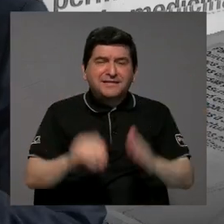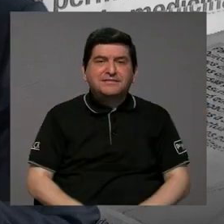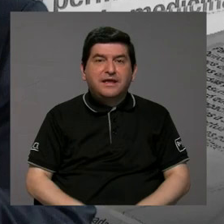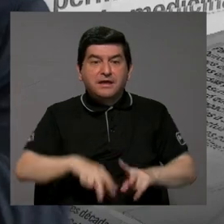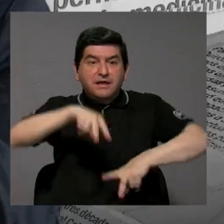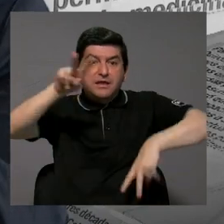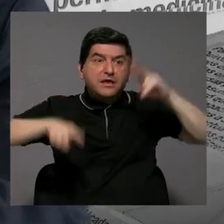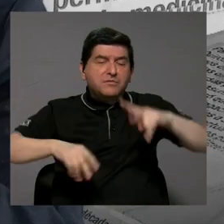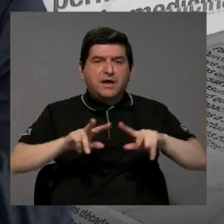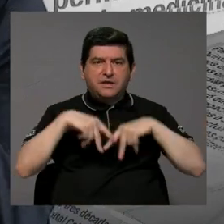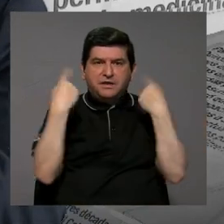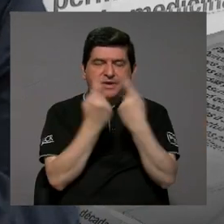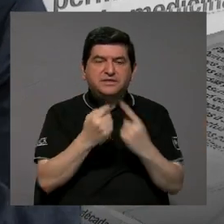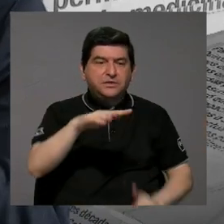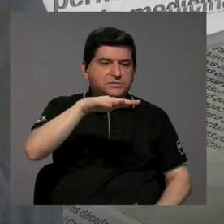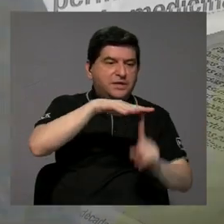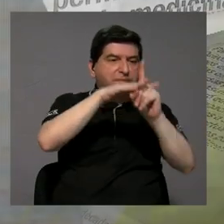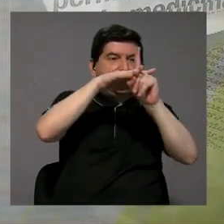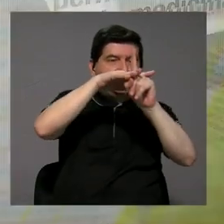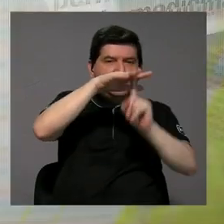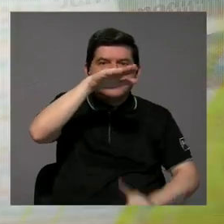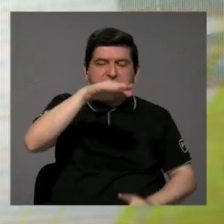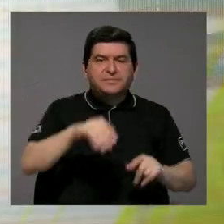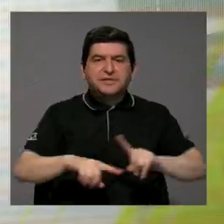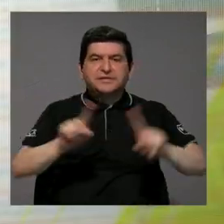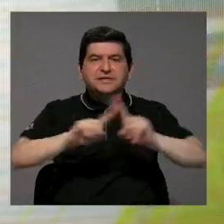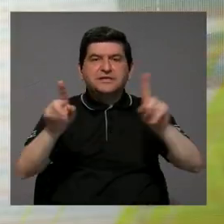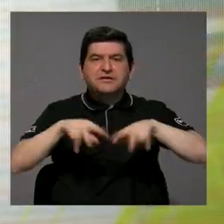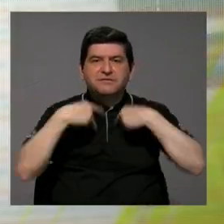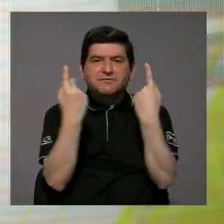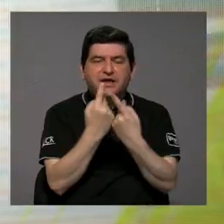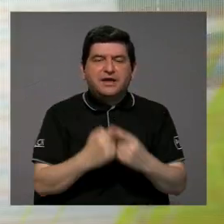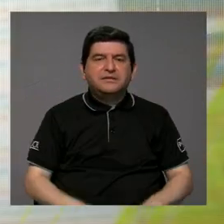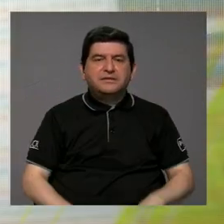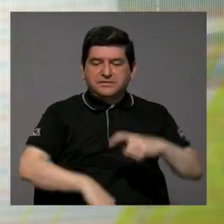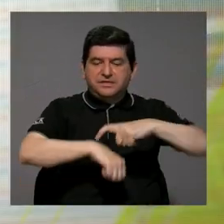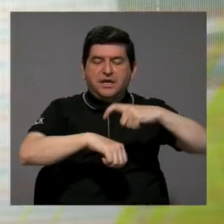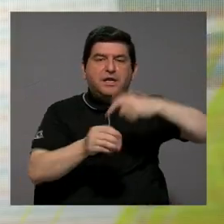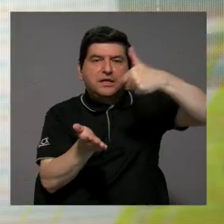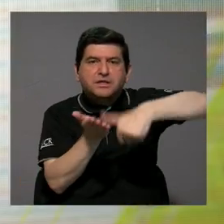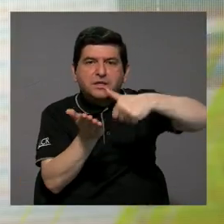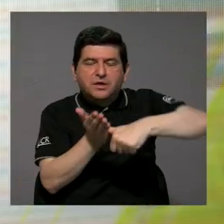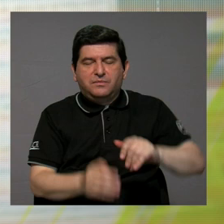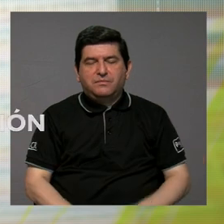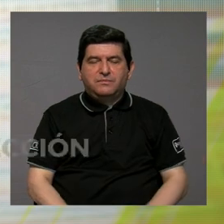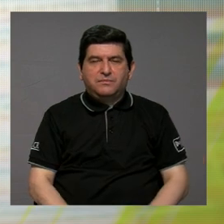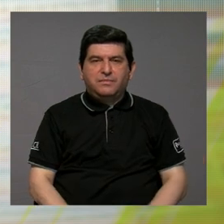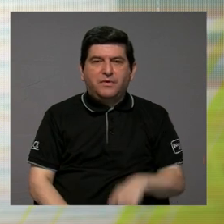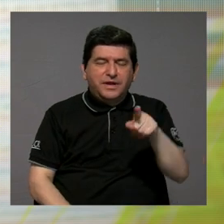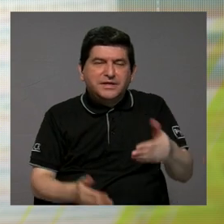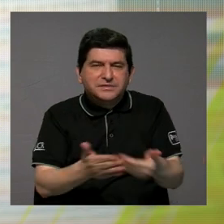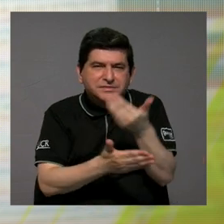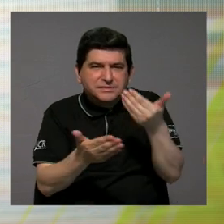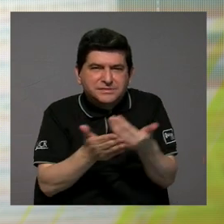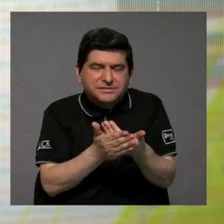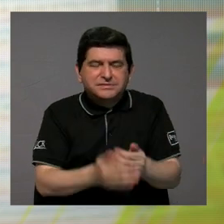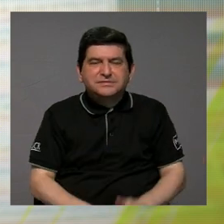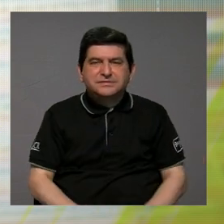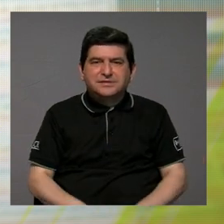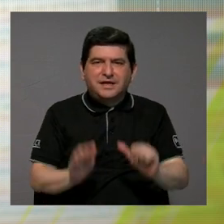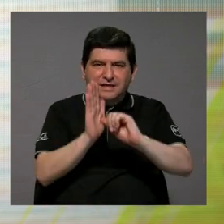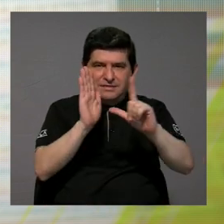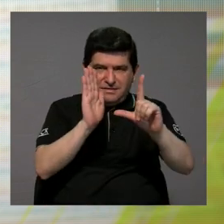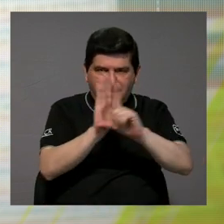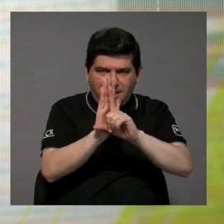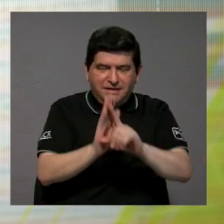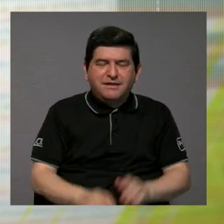volatilidad hay partidos que salen y entran en cada elección. Entonces vean que ese proceso de renovación de la legislatura, que en algún